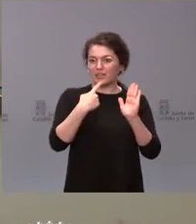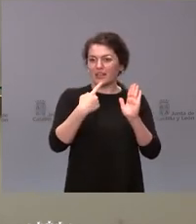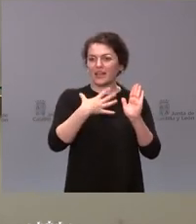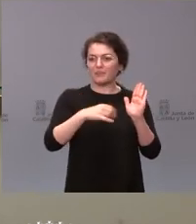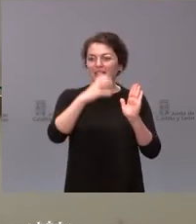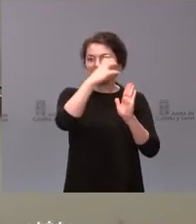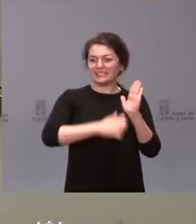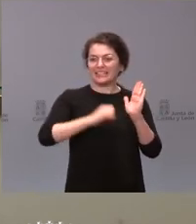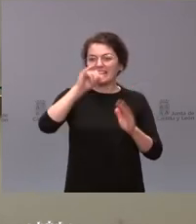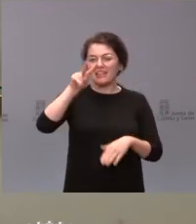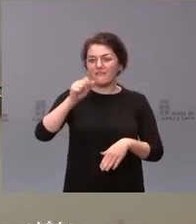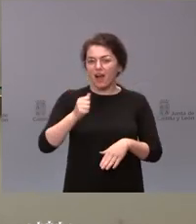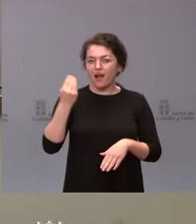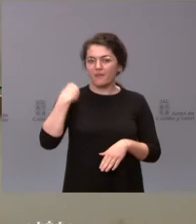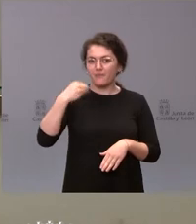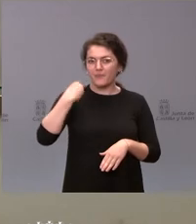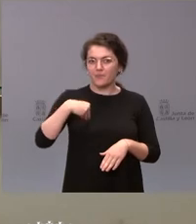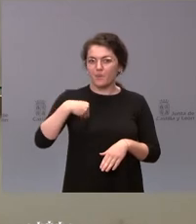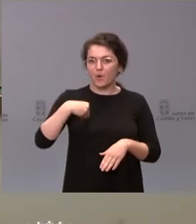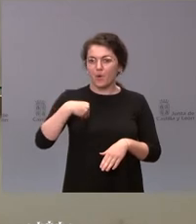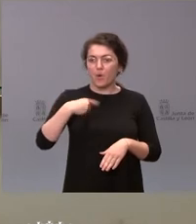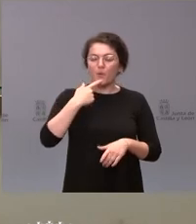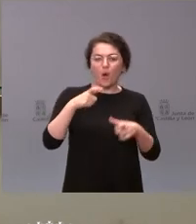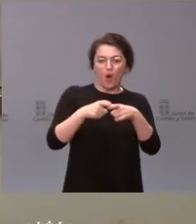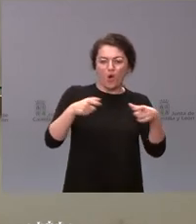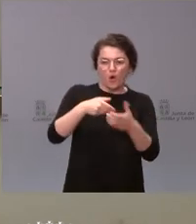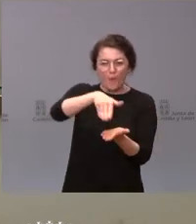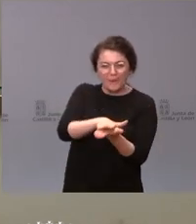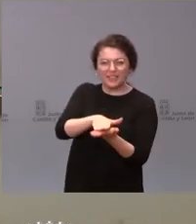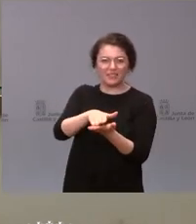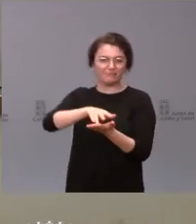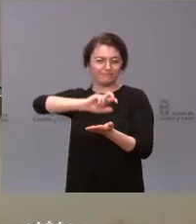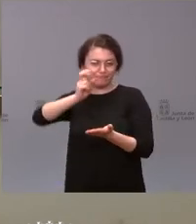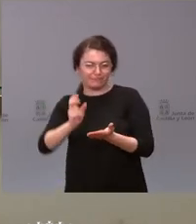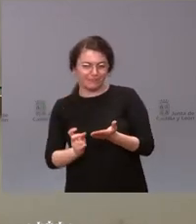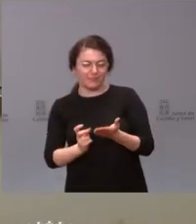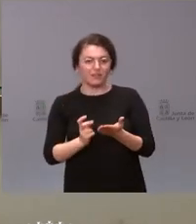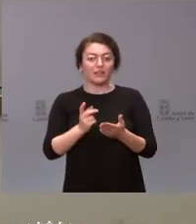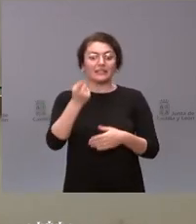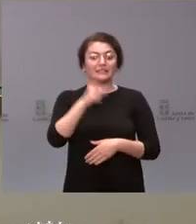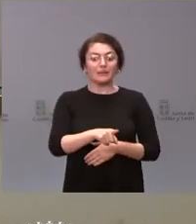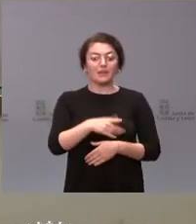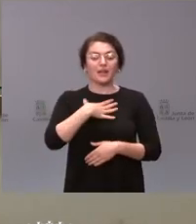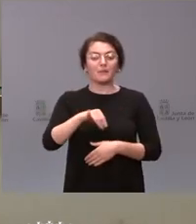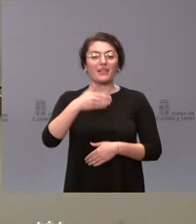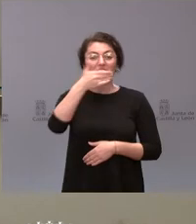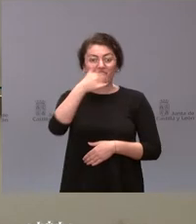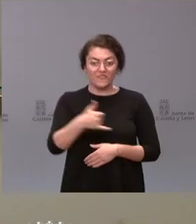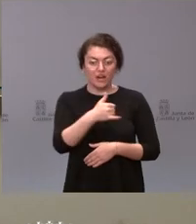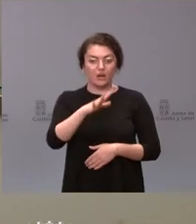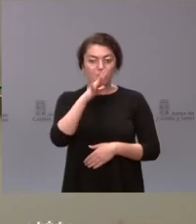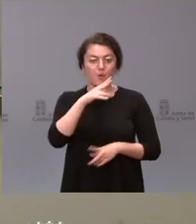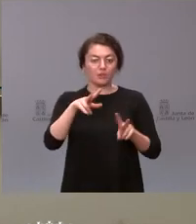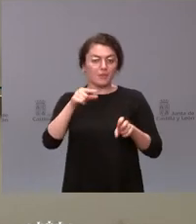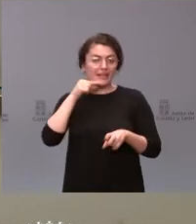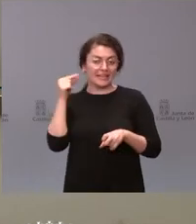productos de higiene femenina e incluso establece la posibilidad de bajas laborales derivadas de la menstruación no sé